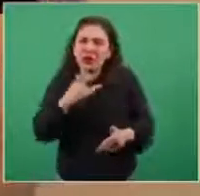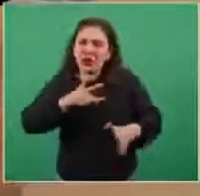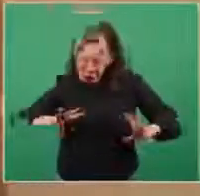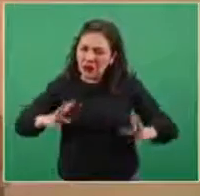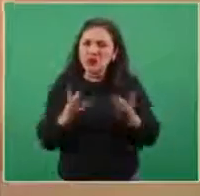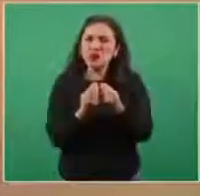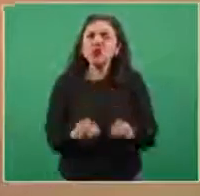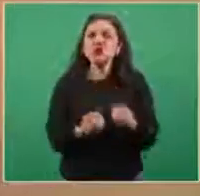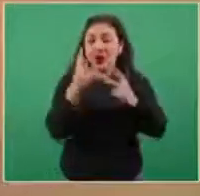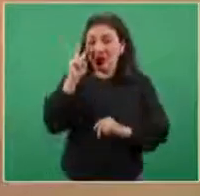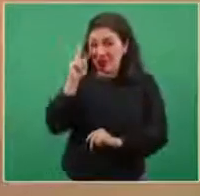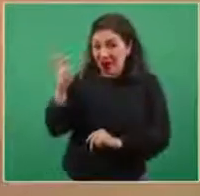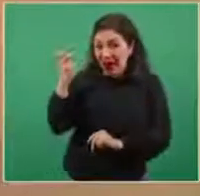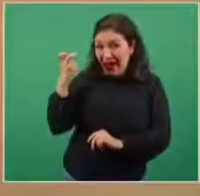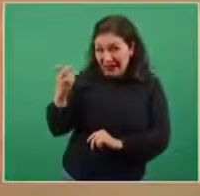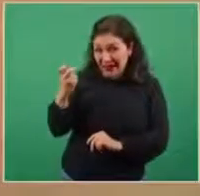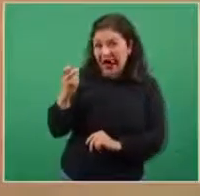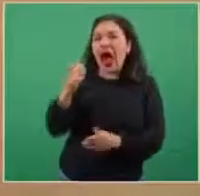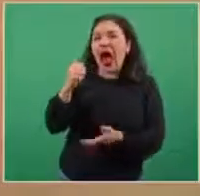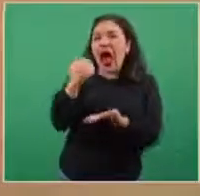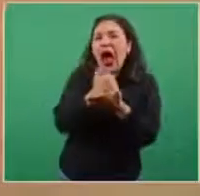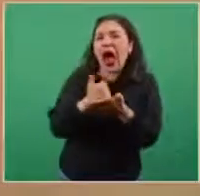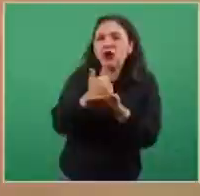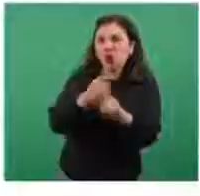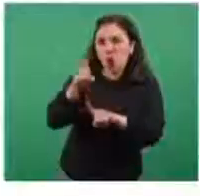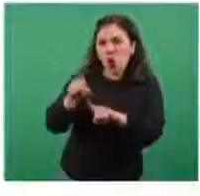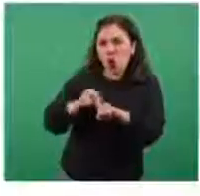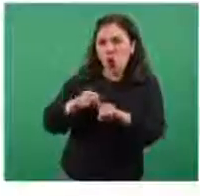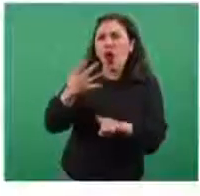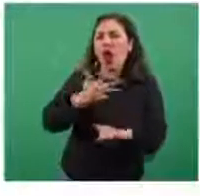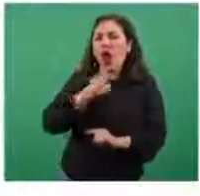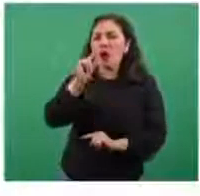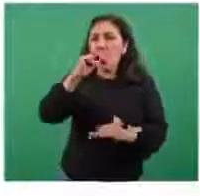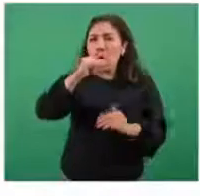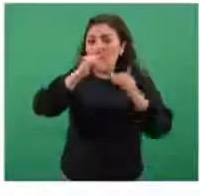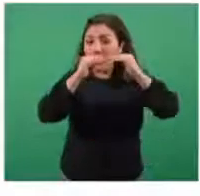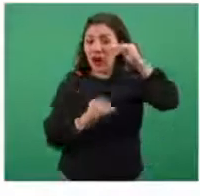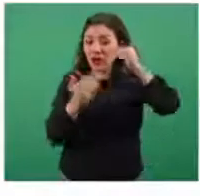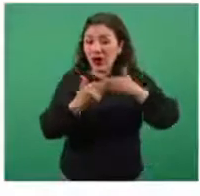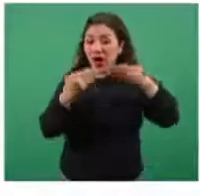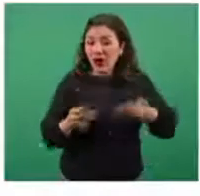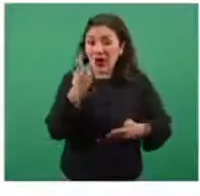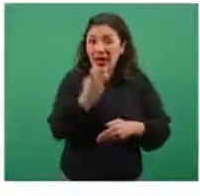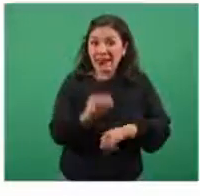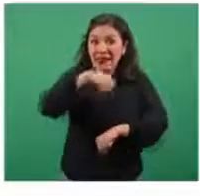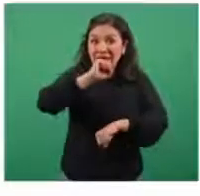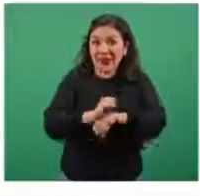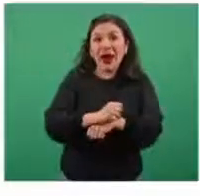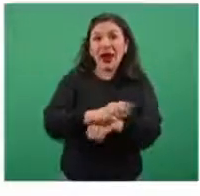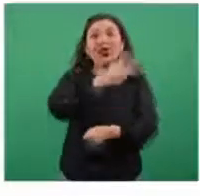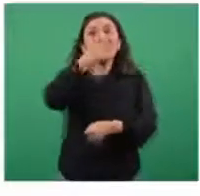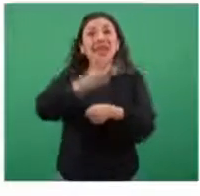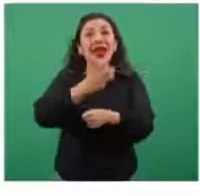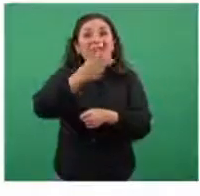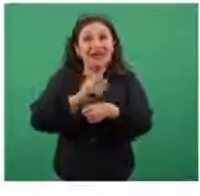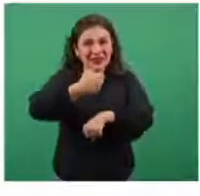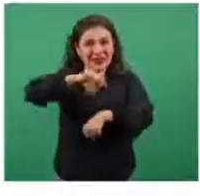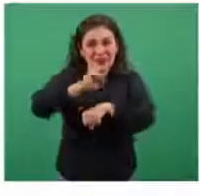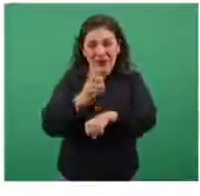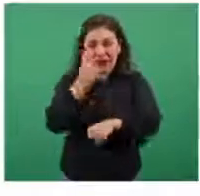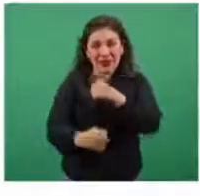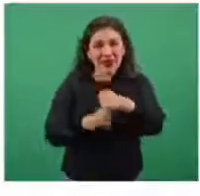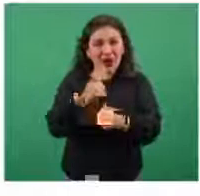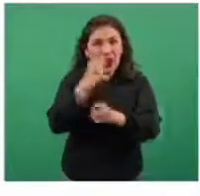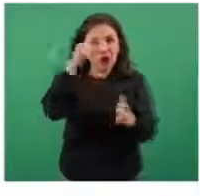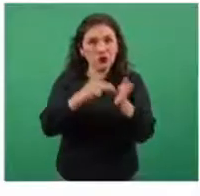ver en esta gráfica azul, tenemos una disminución para la semana que estamos reportando, que es la tercera de este